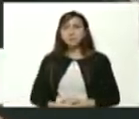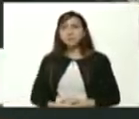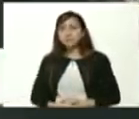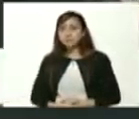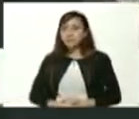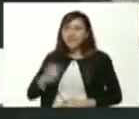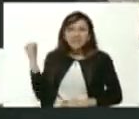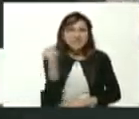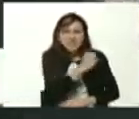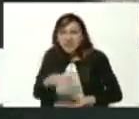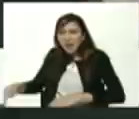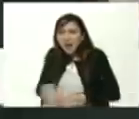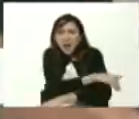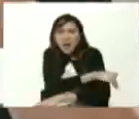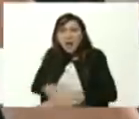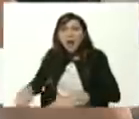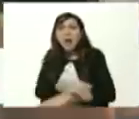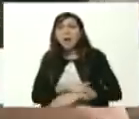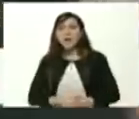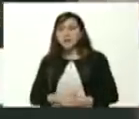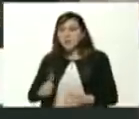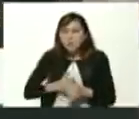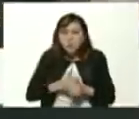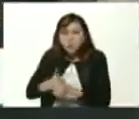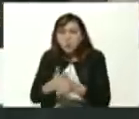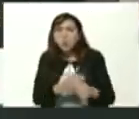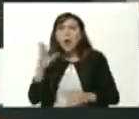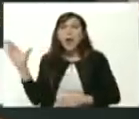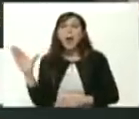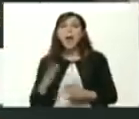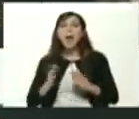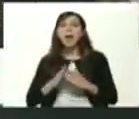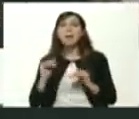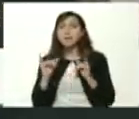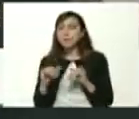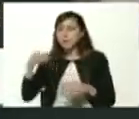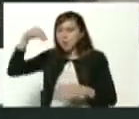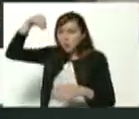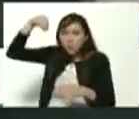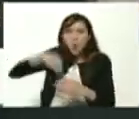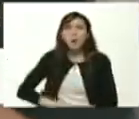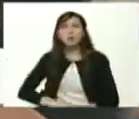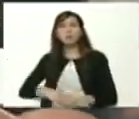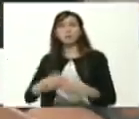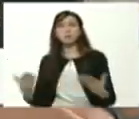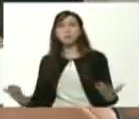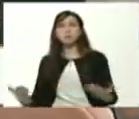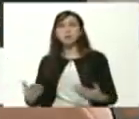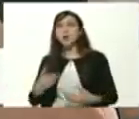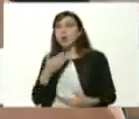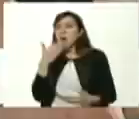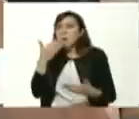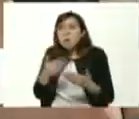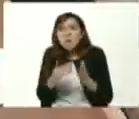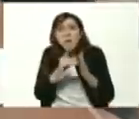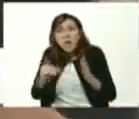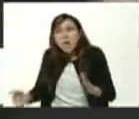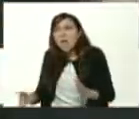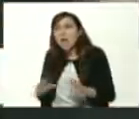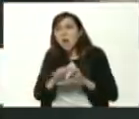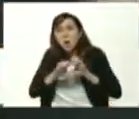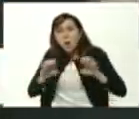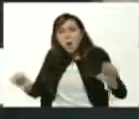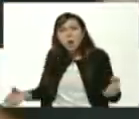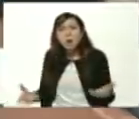asesinados en las calles perseguidos en sus casas allanando sus casas por solo pedir el derecho gratuito a la